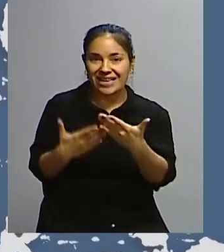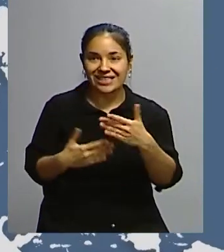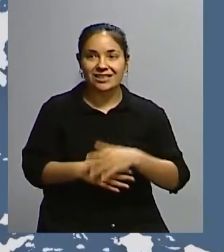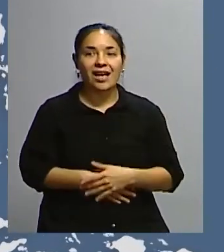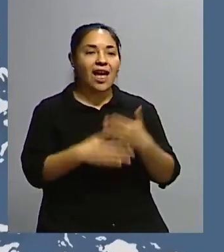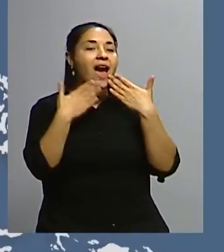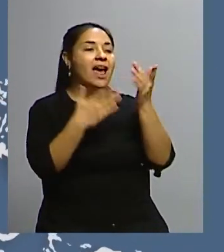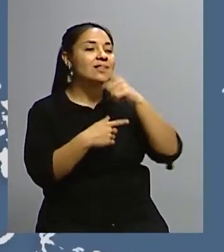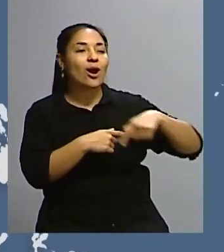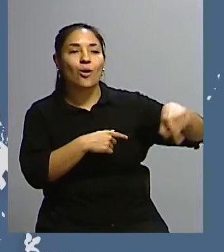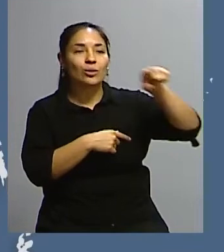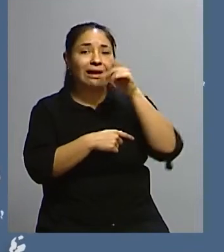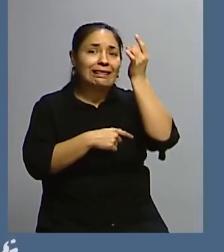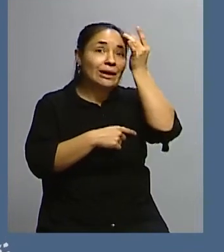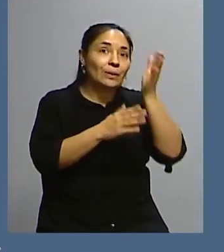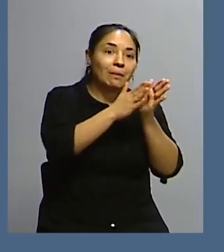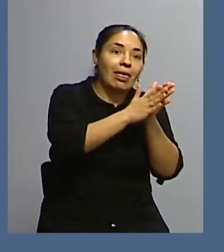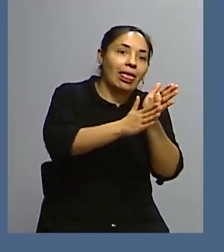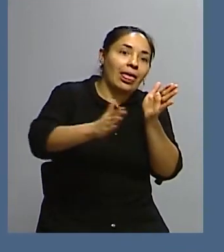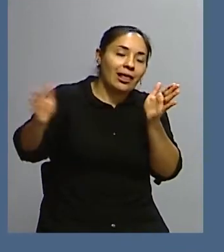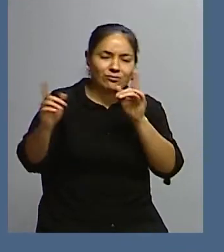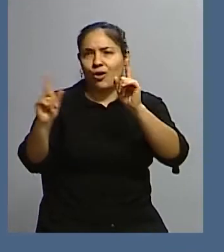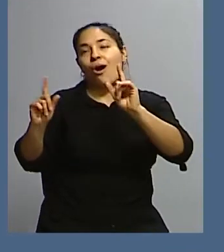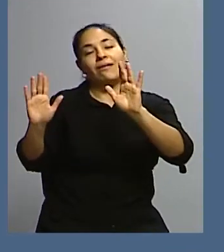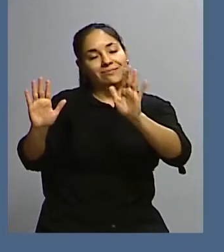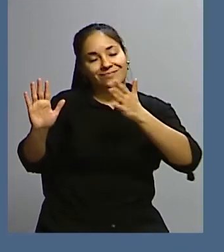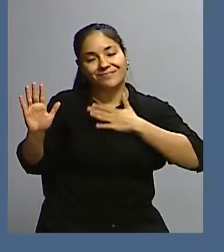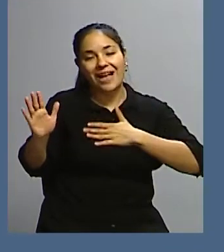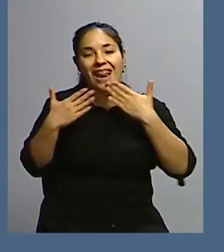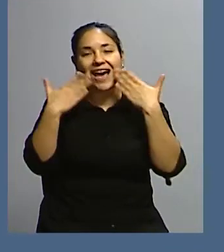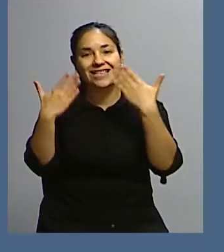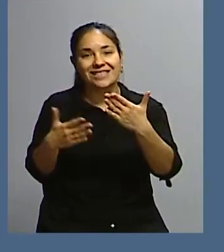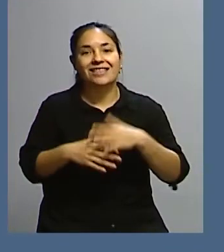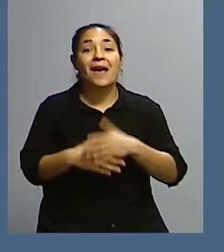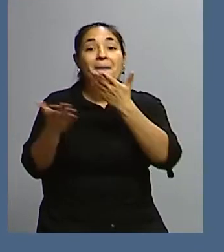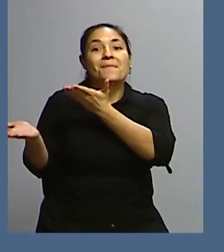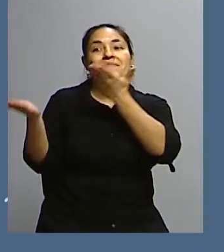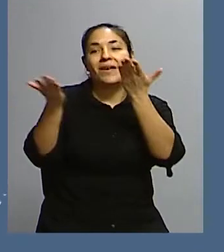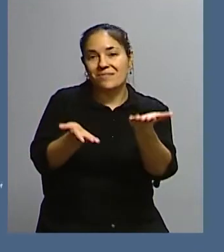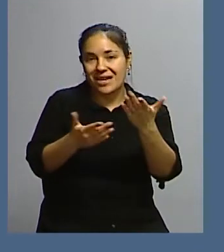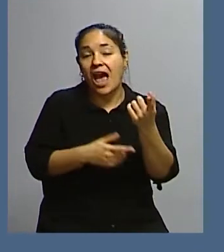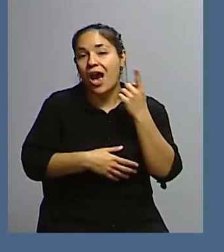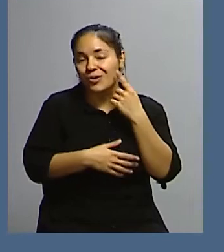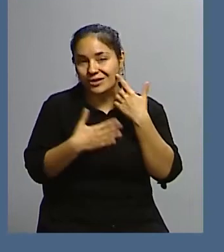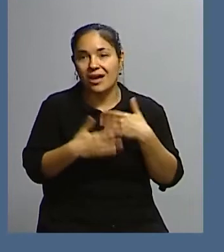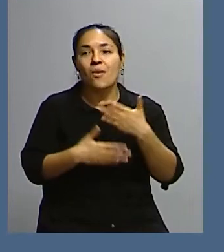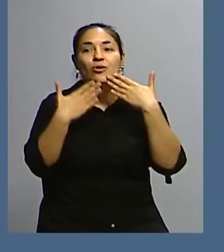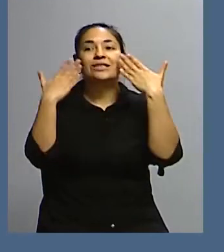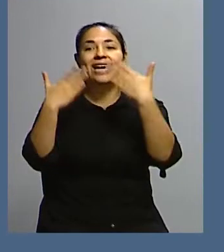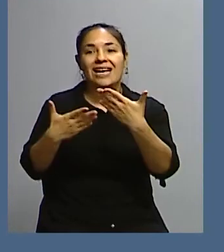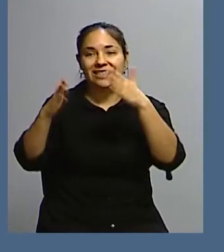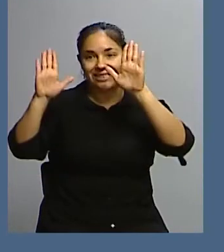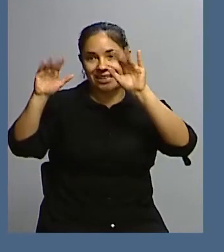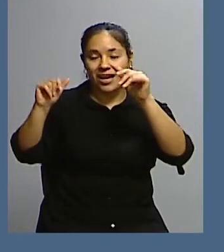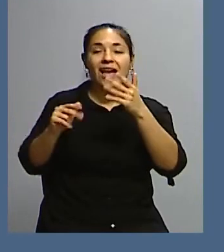Gracias a ustedes, pues disculpen que me haya desplayado también. está bien, está bien. Bienvenida a sus palabras. Muchas gracias. Hasta pronto. Gracias a